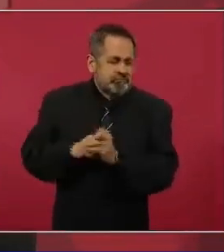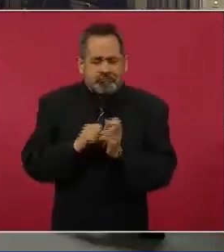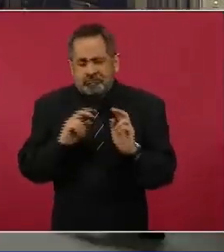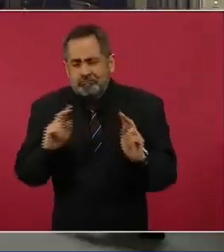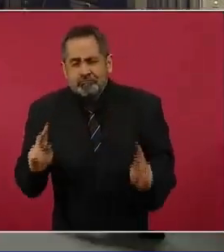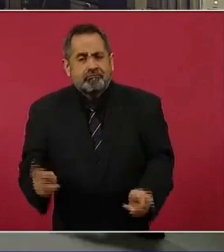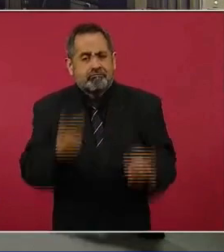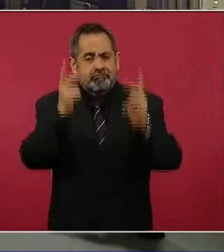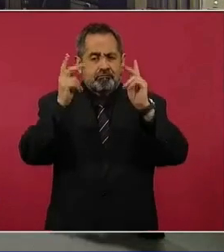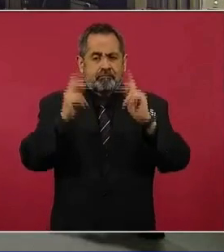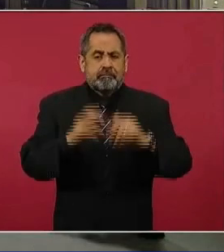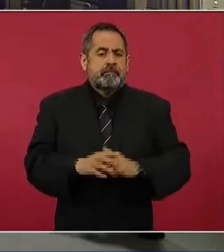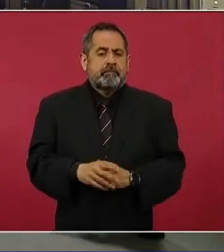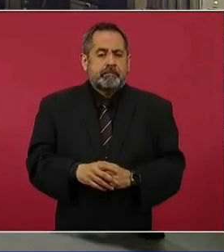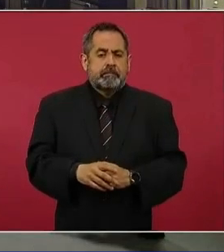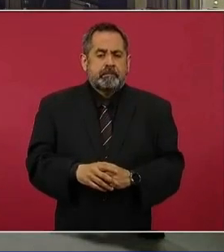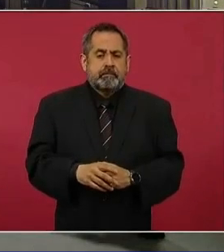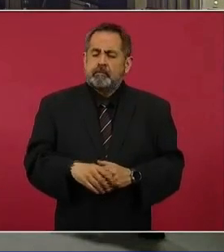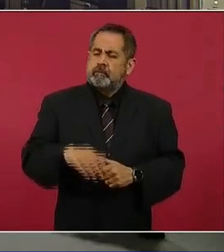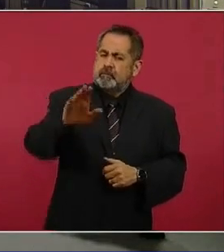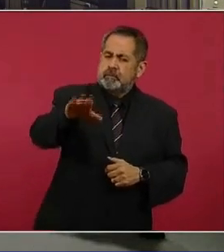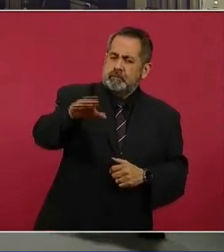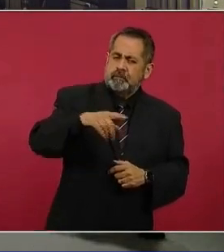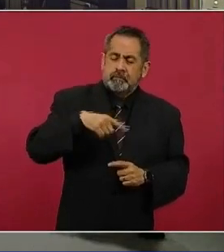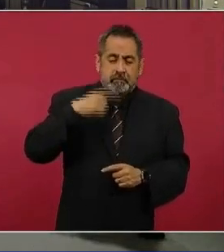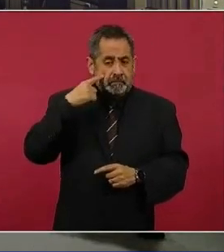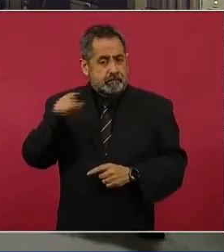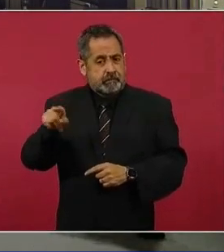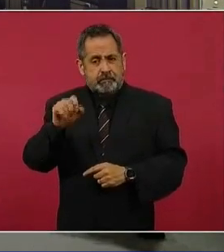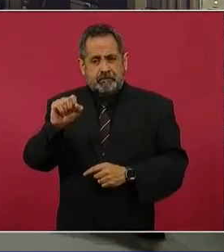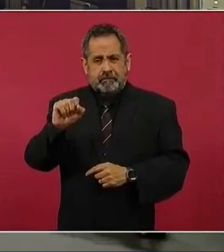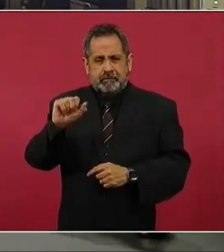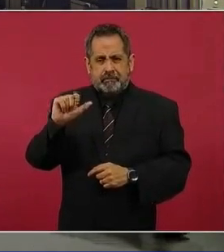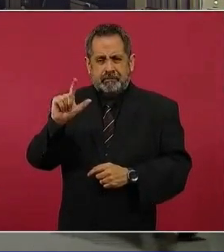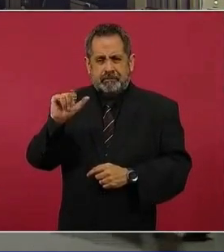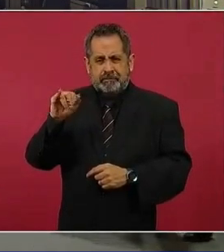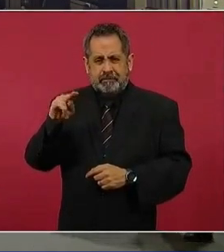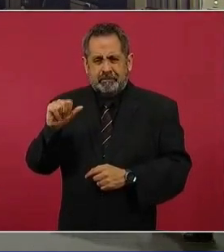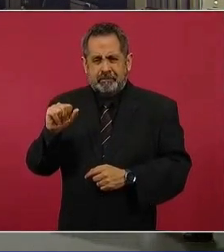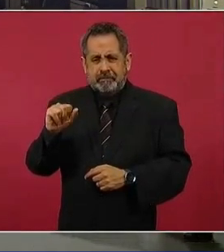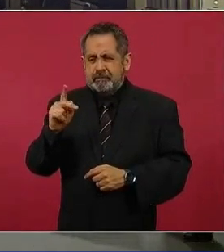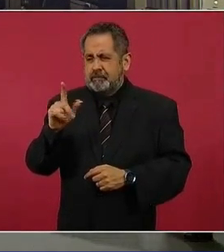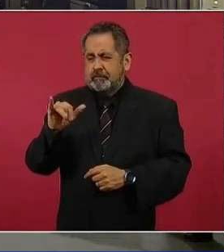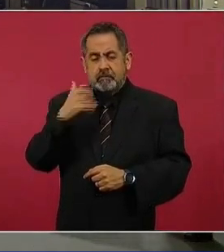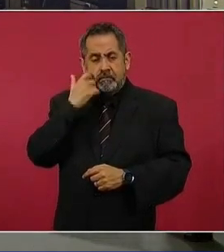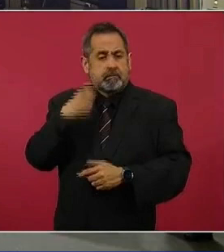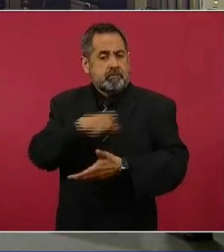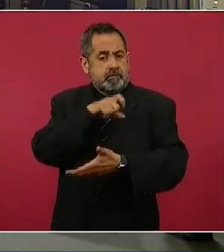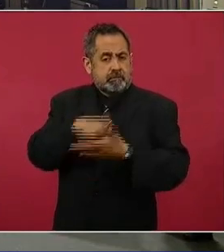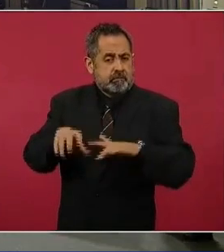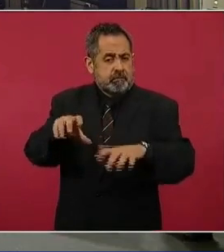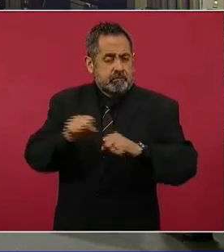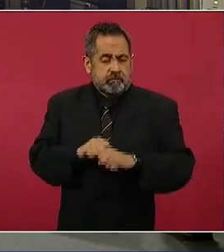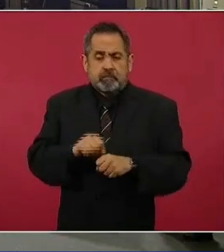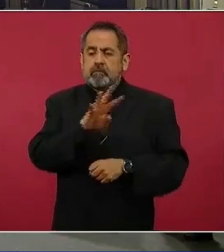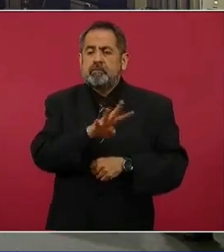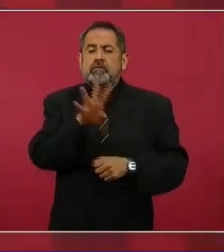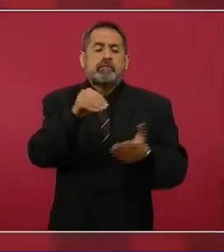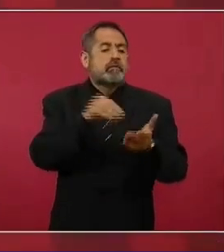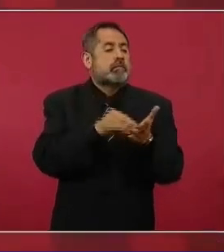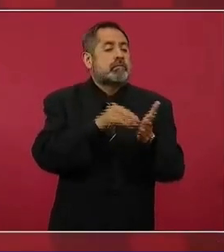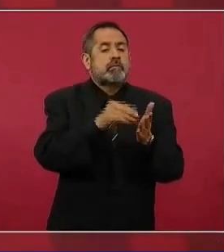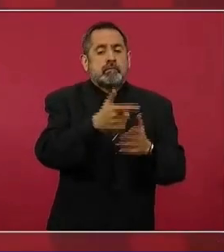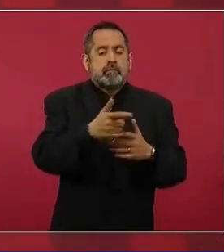¿Qué saben de que Salinas Pliego tiene interés en comprar una operación que se habla de 44 mil millones de pesos? Bueno, nosotros